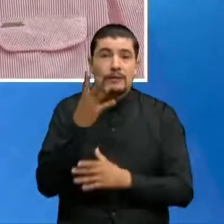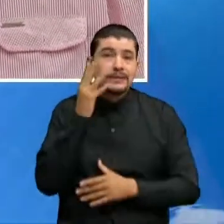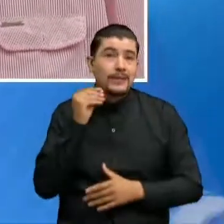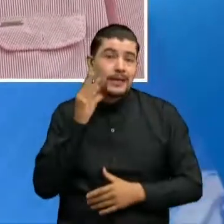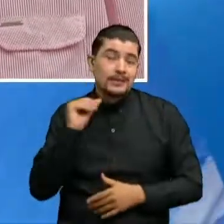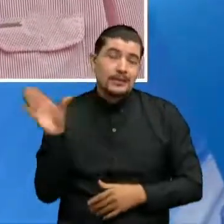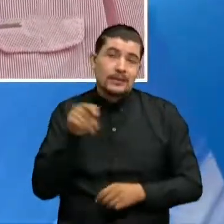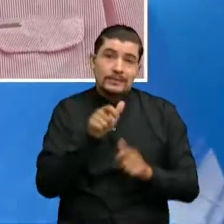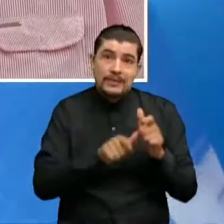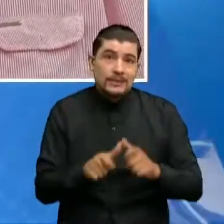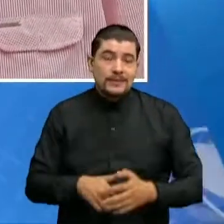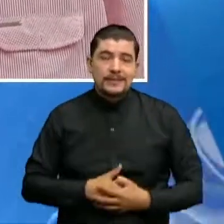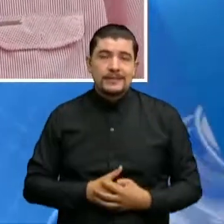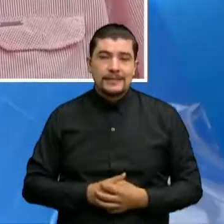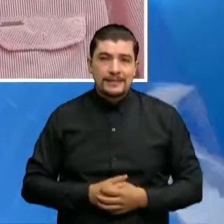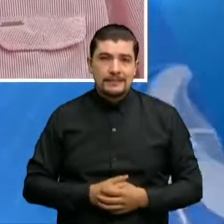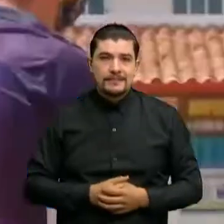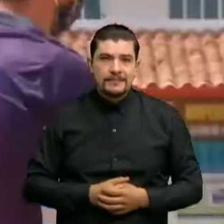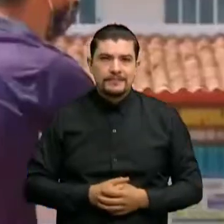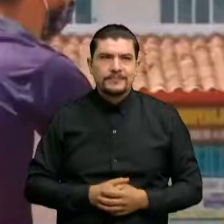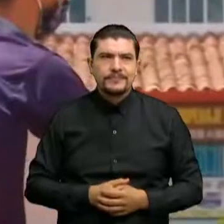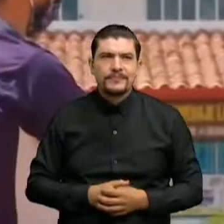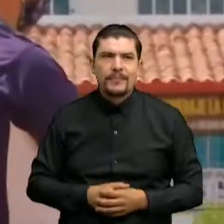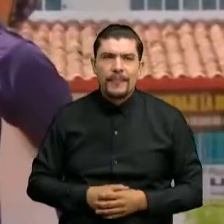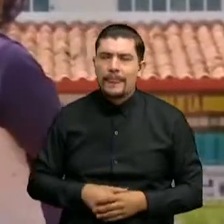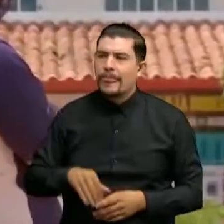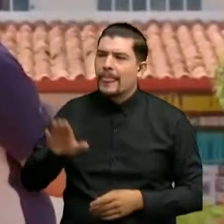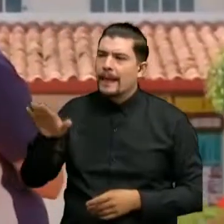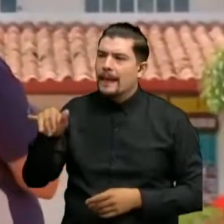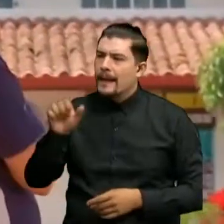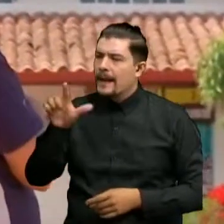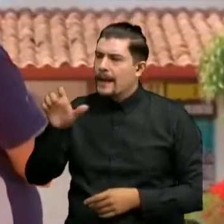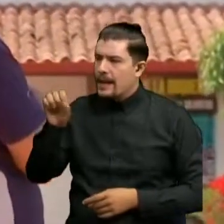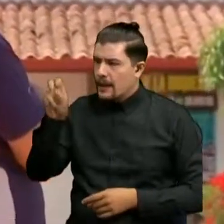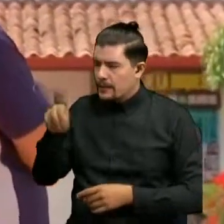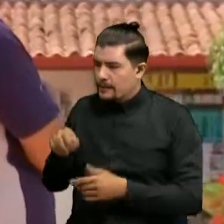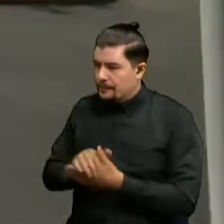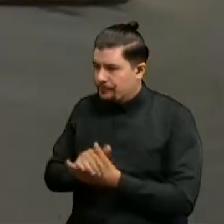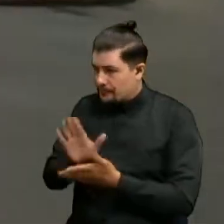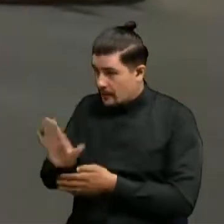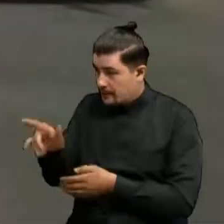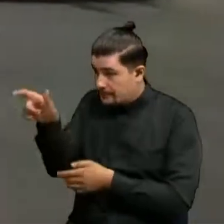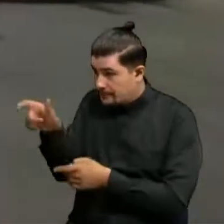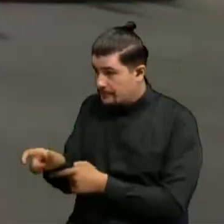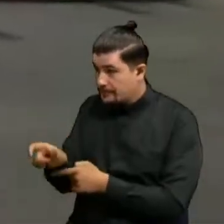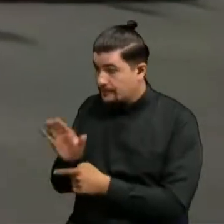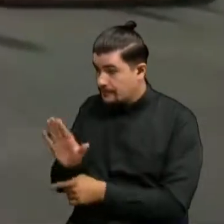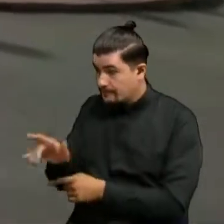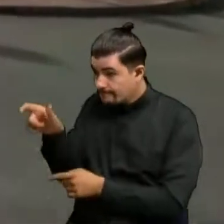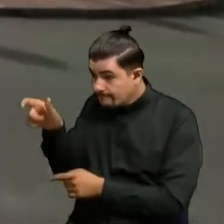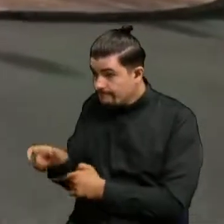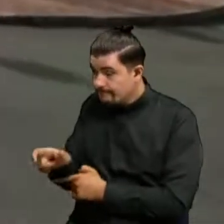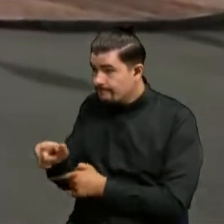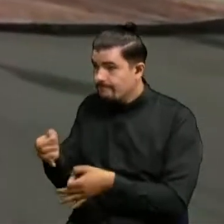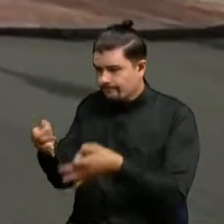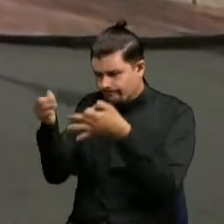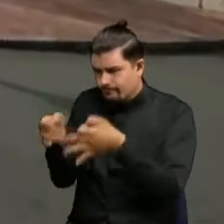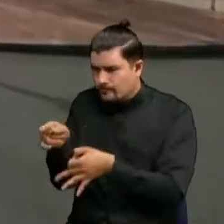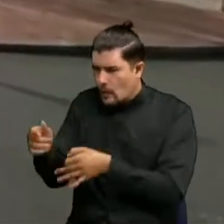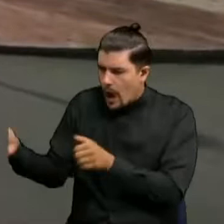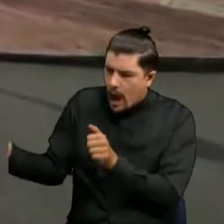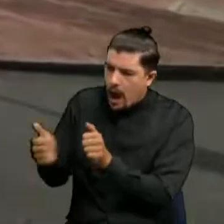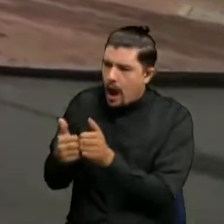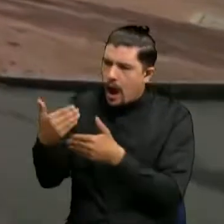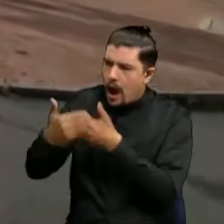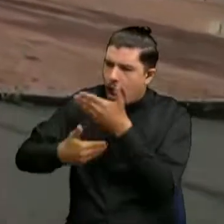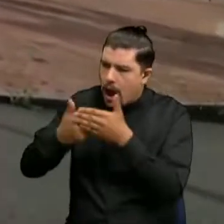persona, para cualquier habitante Bueno pues León, usted es una de las personas que sin lugar a dudas ha acompañado todo este